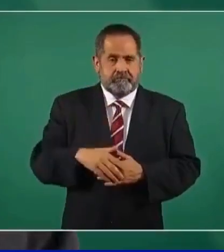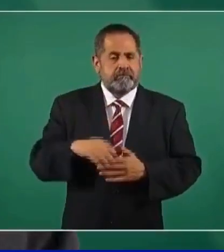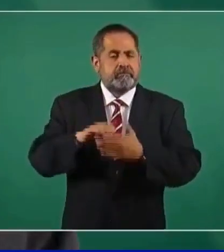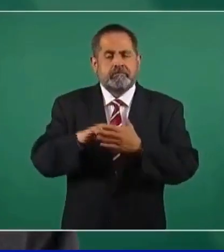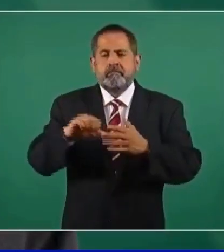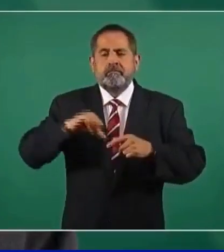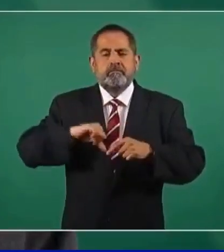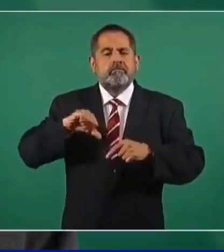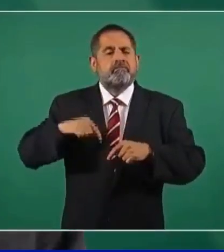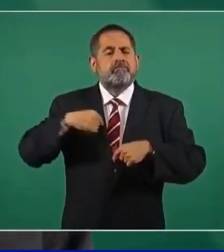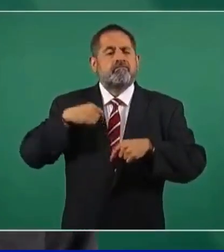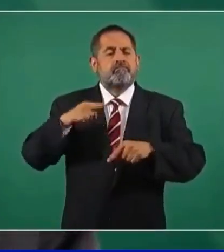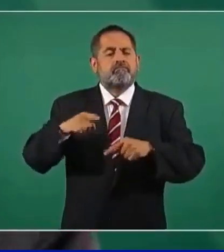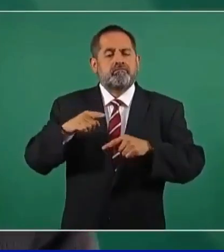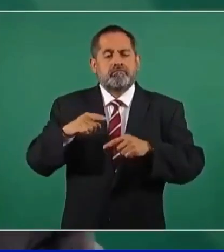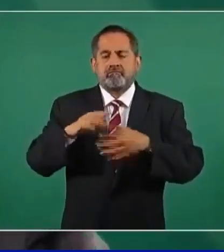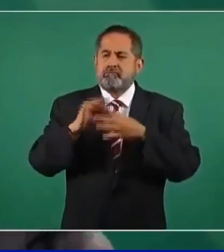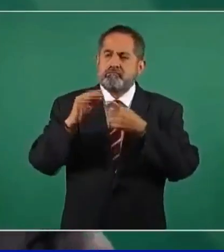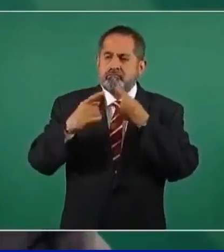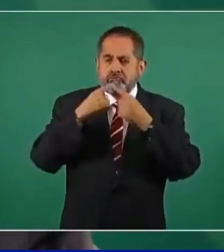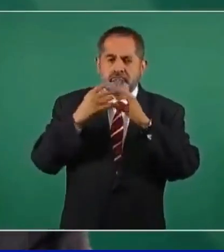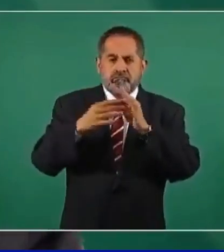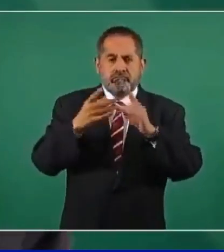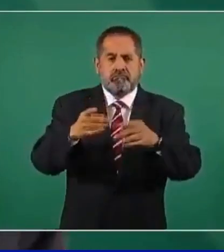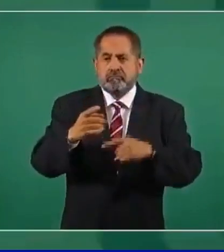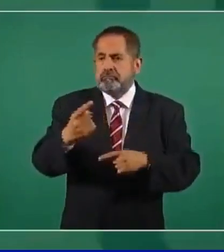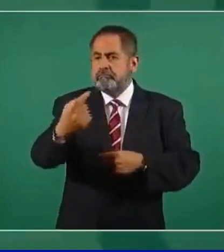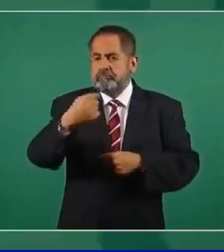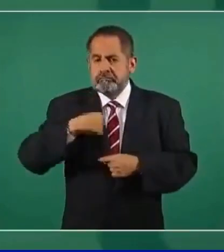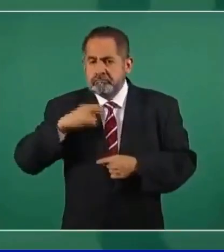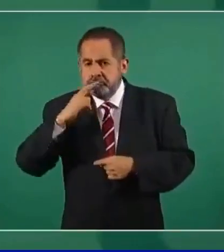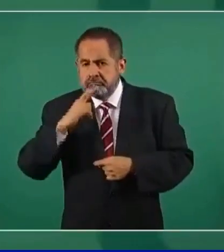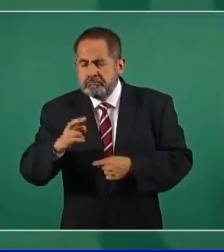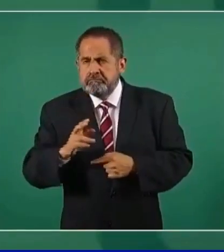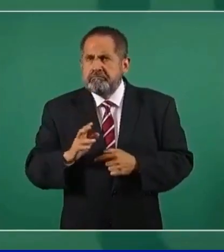y la respuesta de ustedes fue,